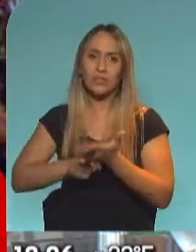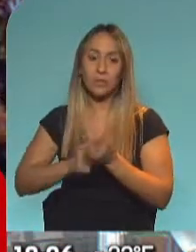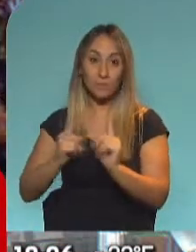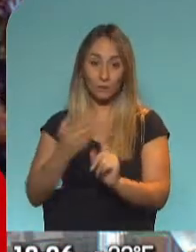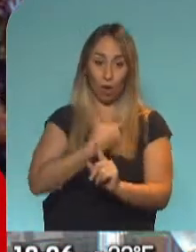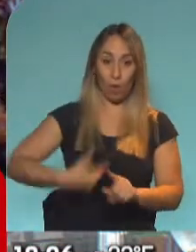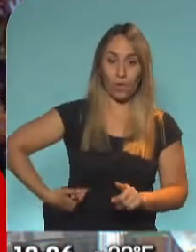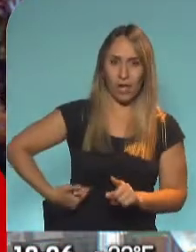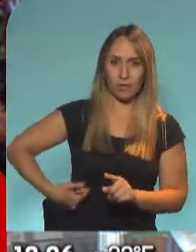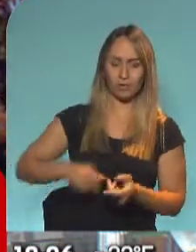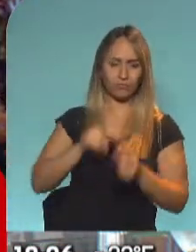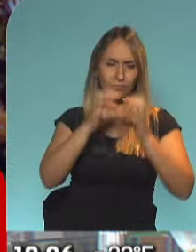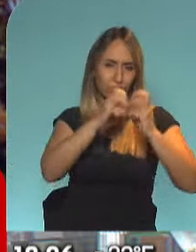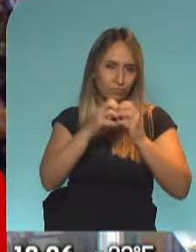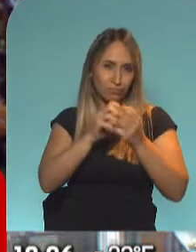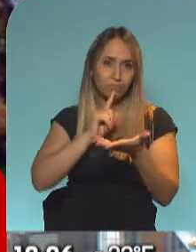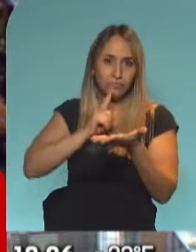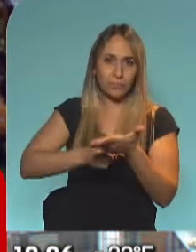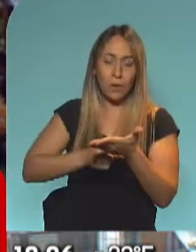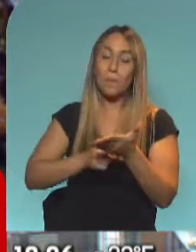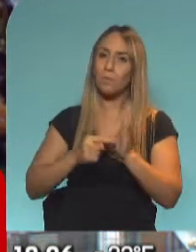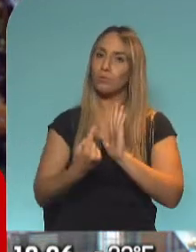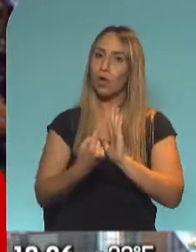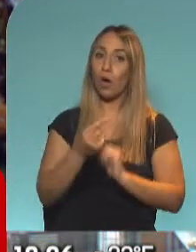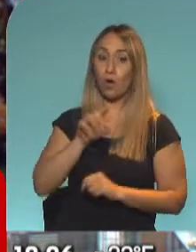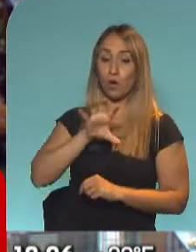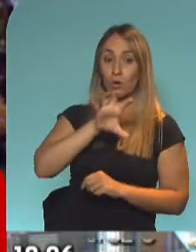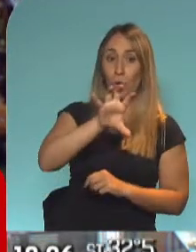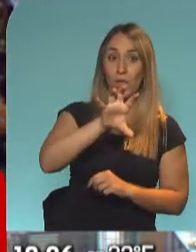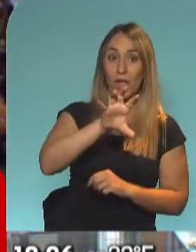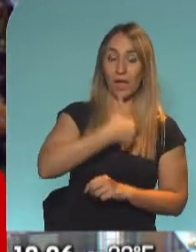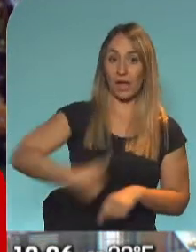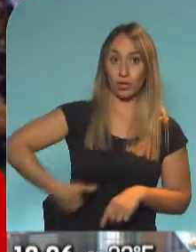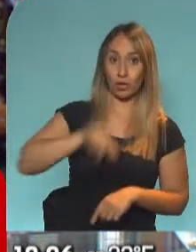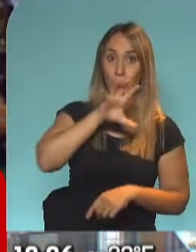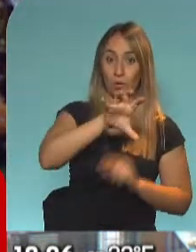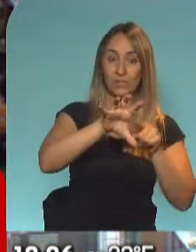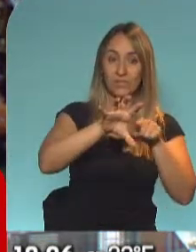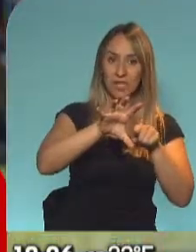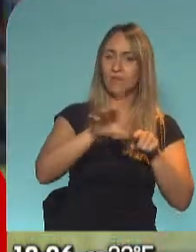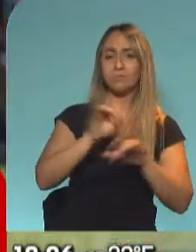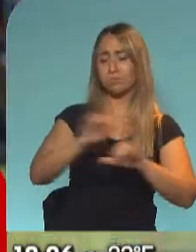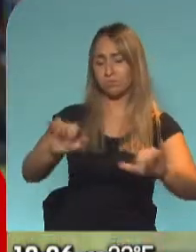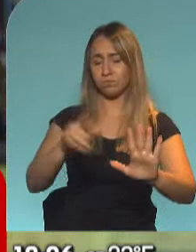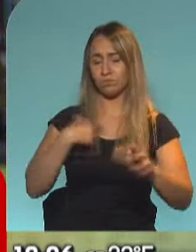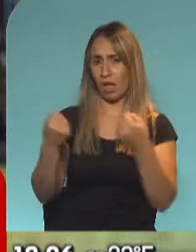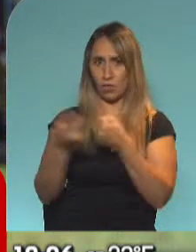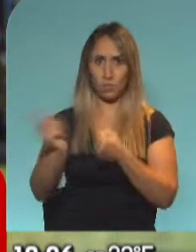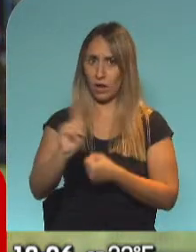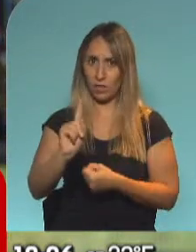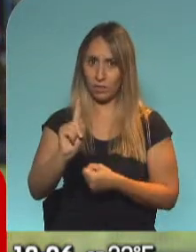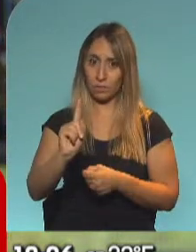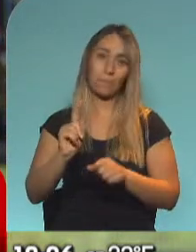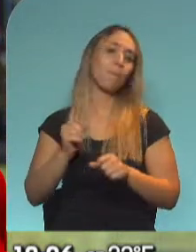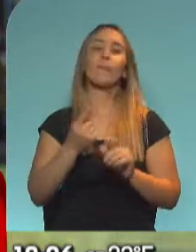nacional, pero que ya hay un gobierno provincial que anunció que no adherirá. Sí, así es, Ariel. Bueno, hay